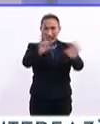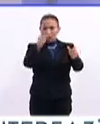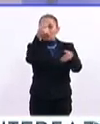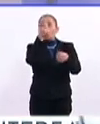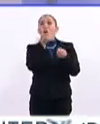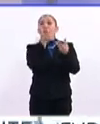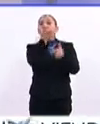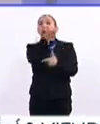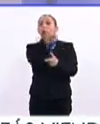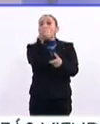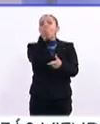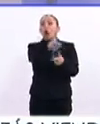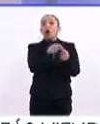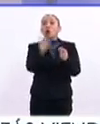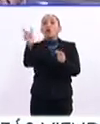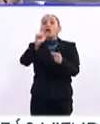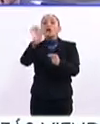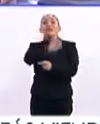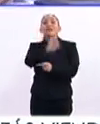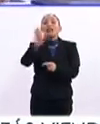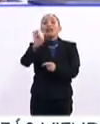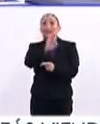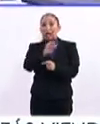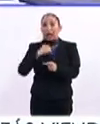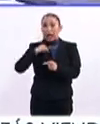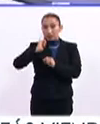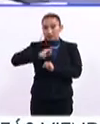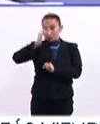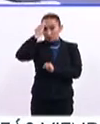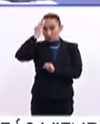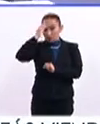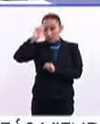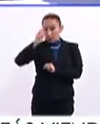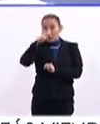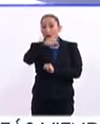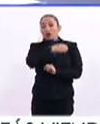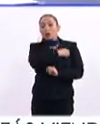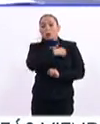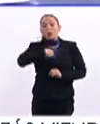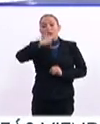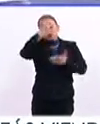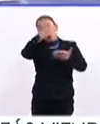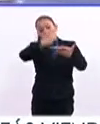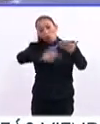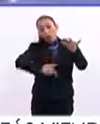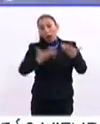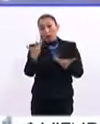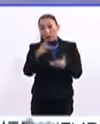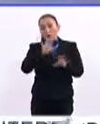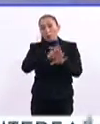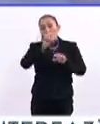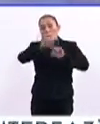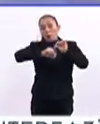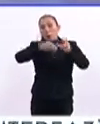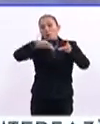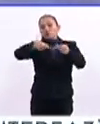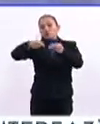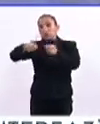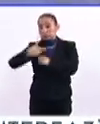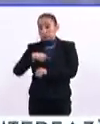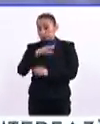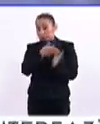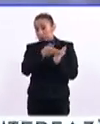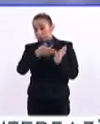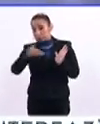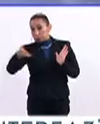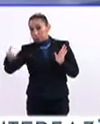cuánto fue el dinero que se les dio, cuándo se les dio a los rectores y los compromisos a los que se comprometieron. Cómo se va a gastando, ¿no? Así es. Entonces, va a ser